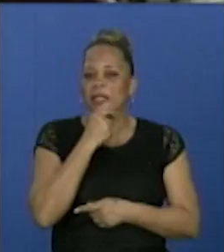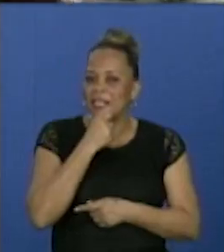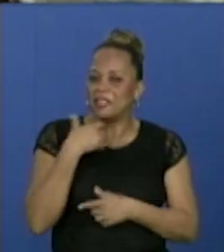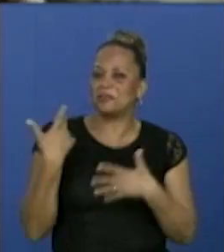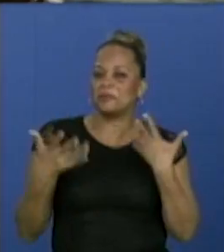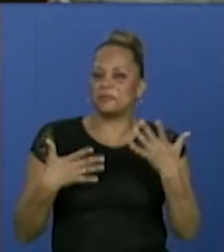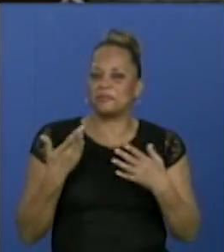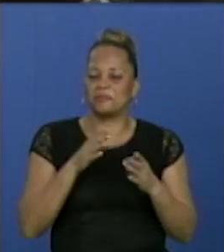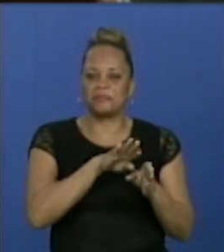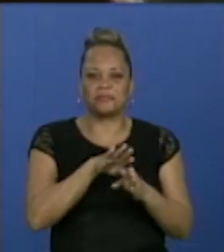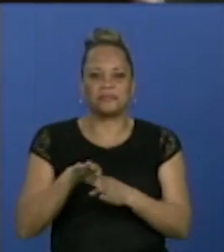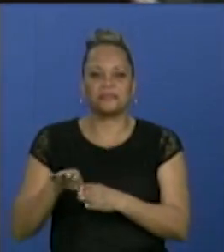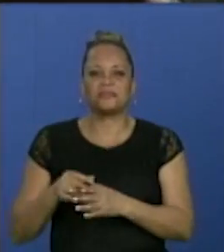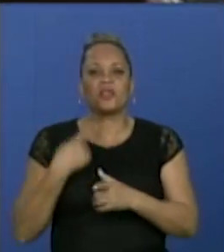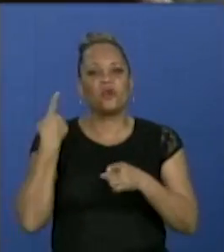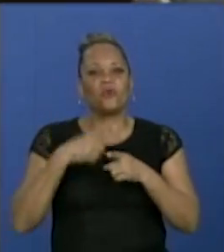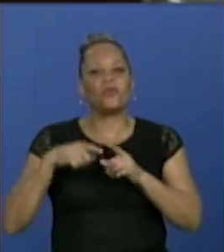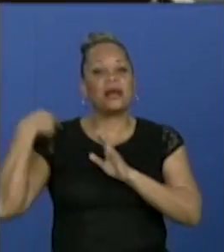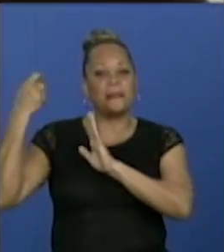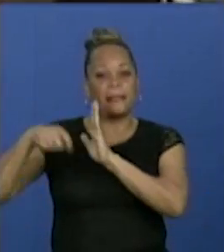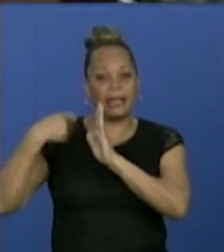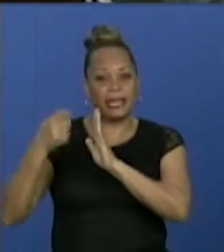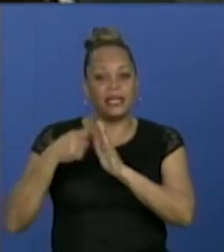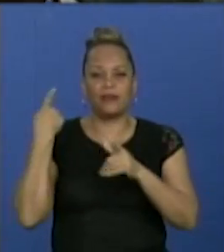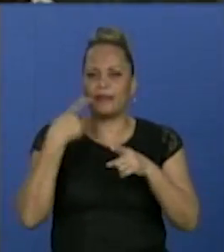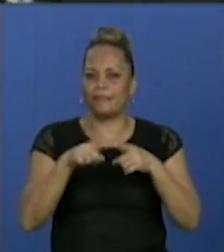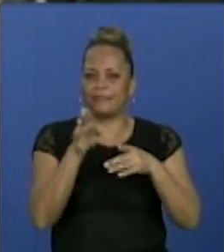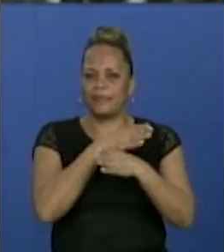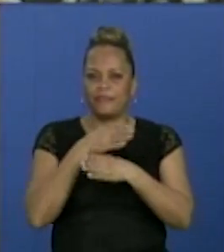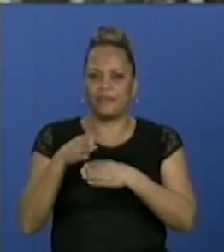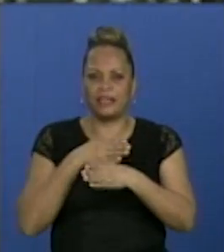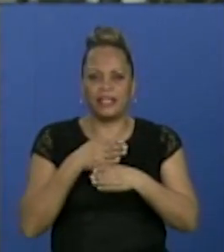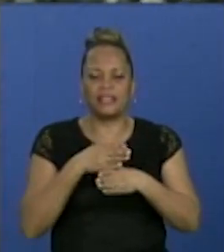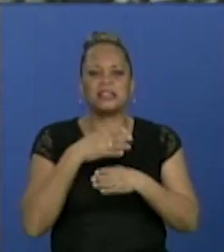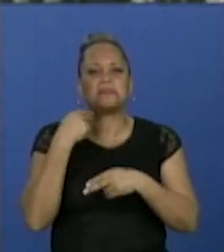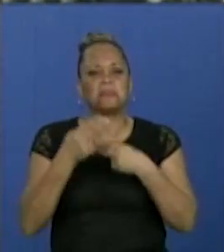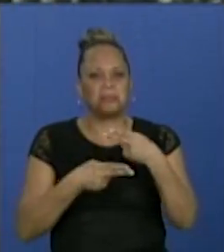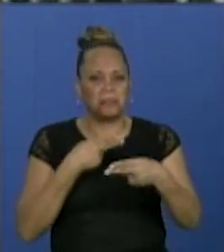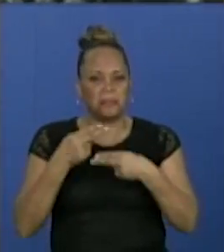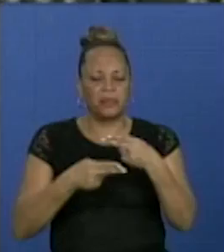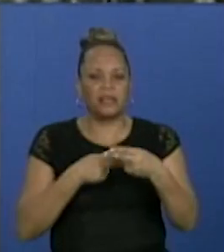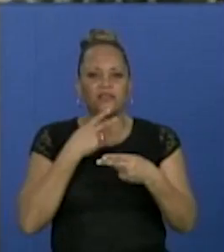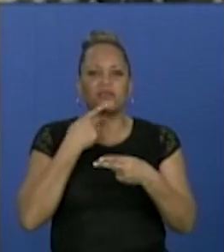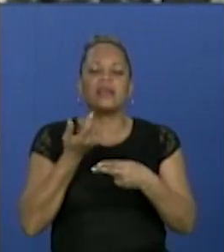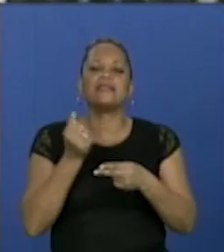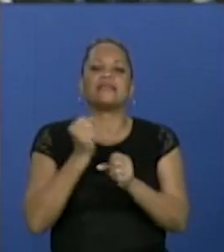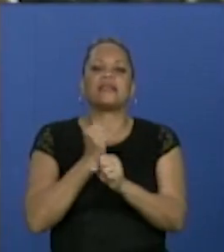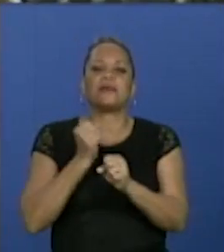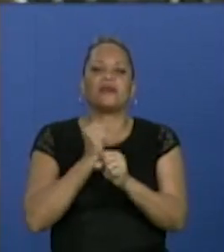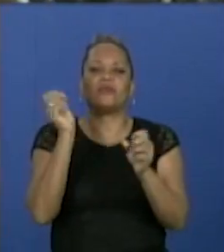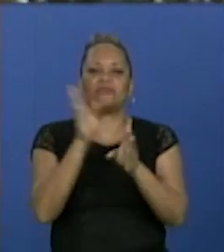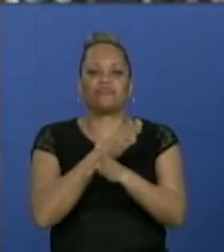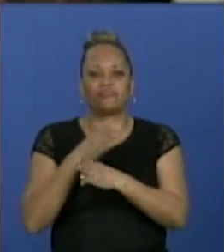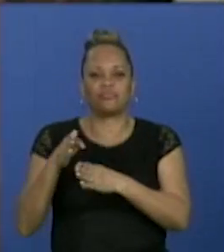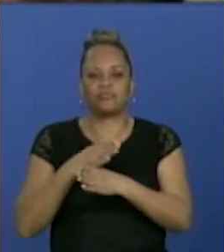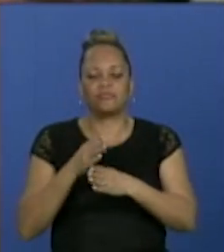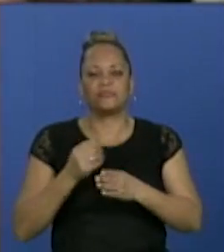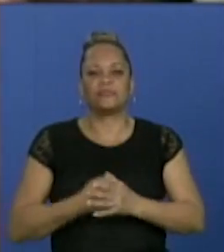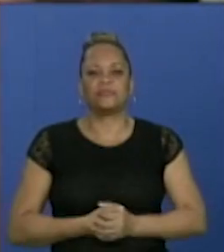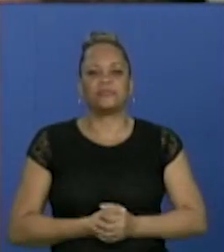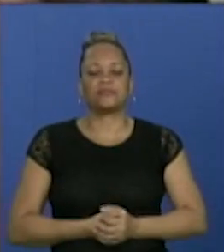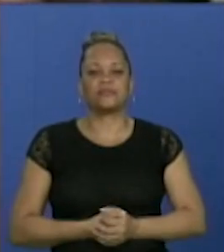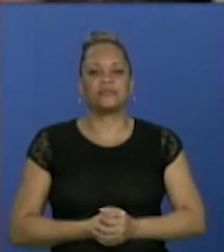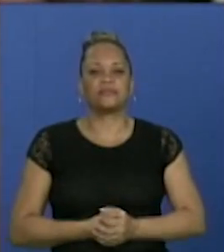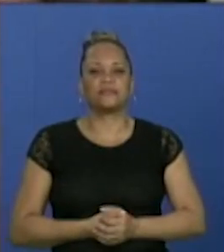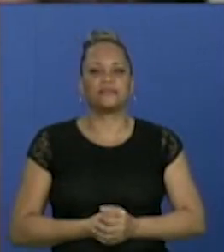divertido. El cuerno de la abundancia, Juan de los Muertos, vestido de novia, Fátima, son algunas de las producciones cubanas de